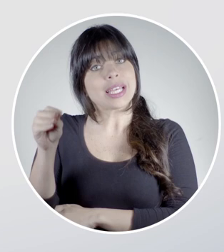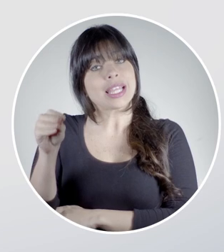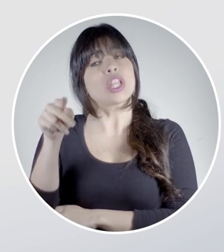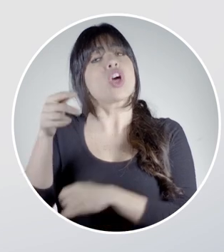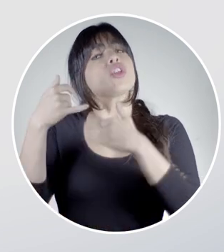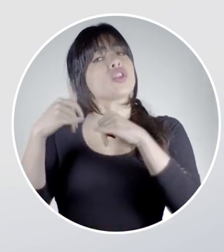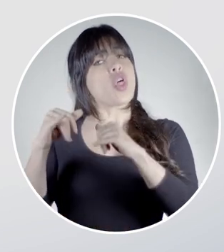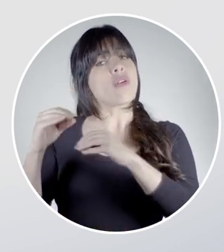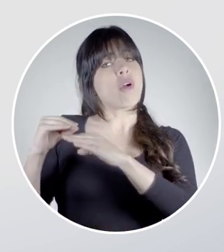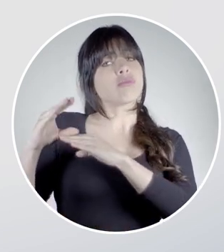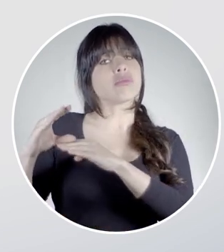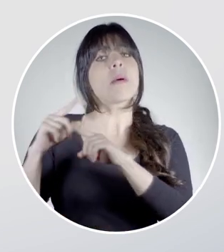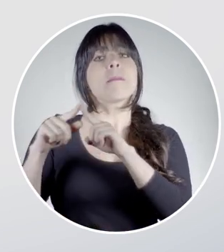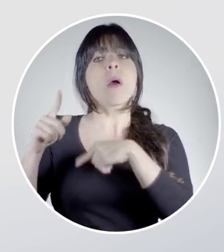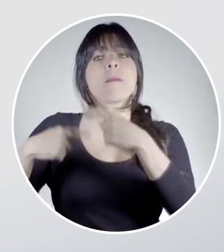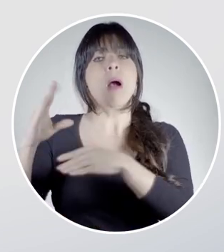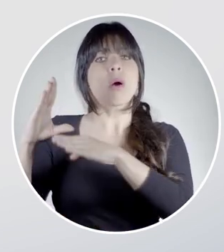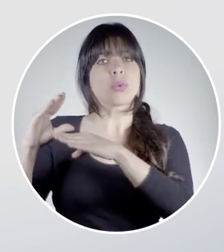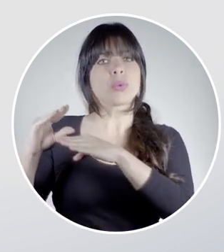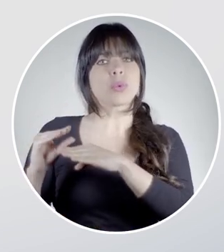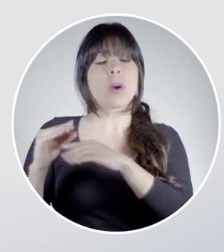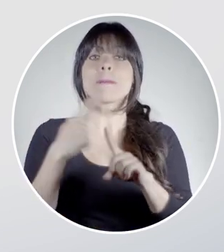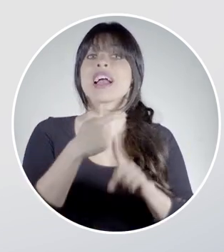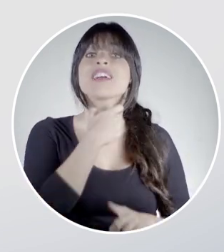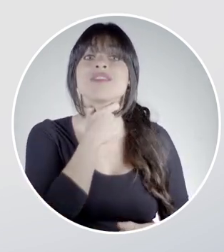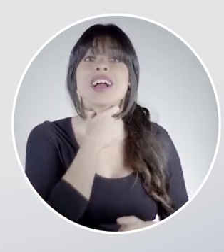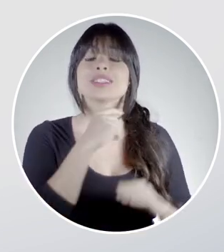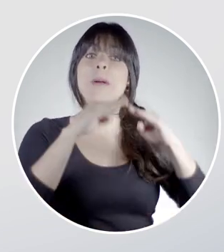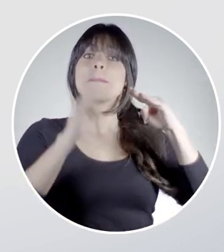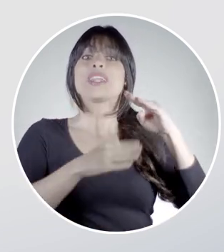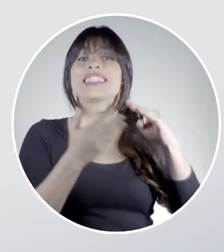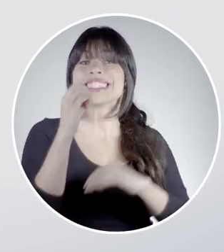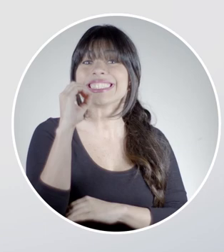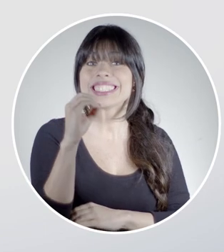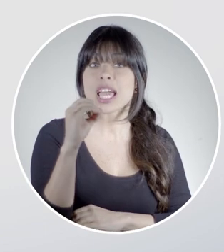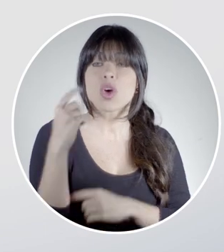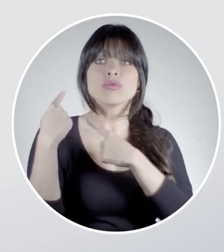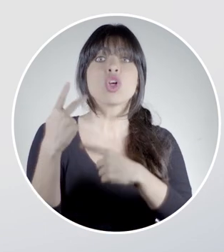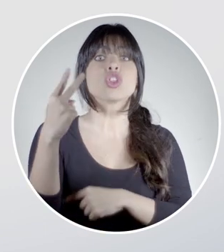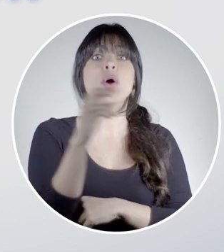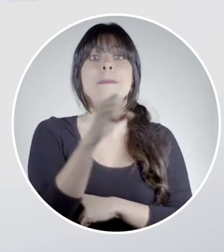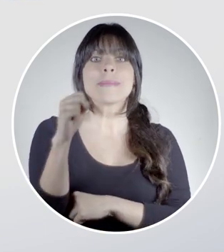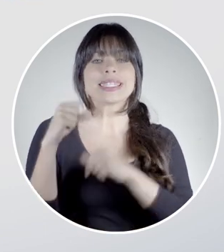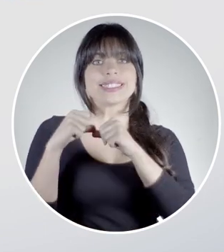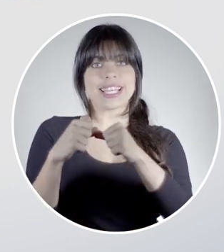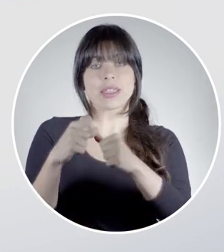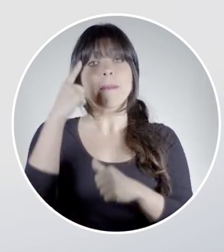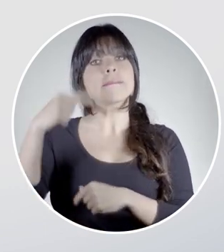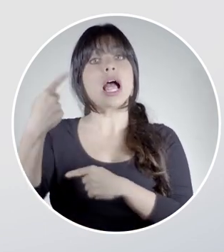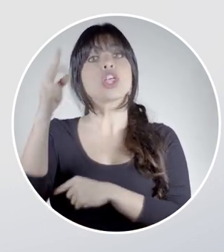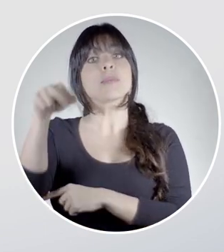,5%, que sigue siendo alto, pero tiende a bajar, y la inflación ha sido menor que cero dos meses